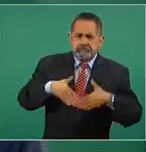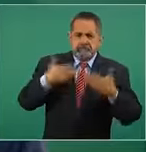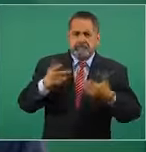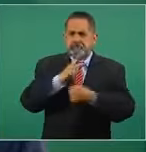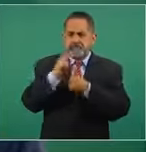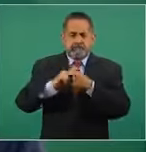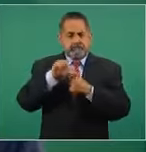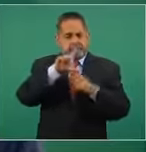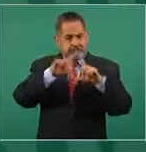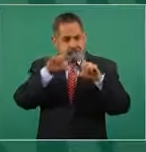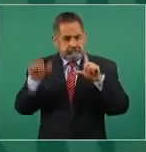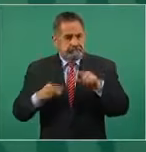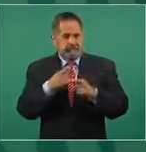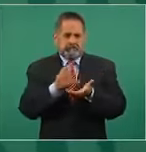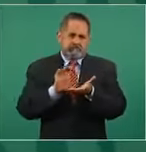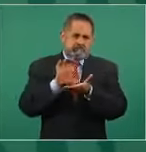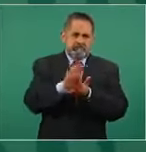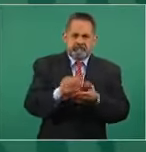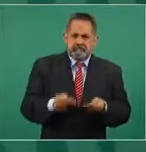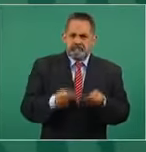está invirtiendo en México